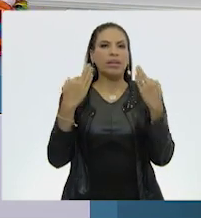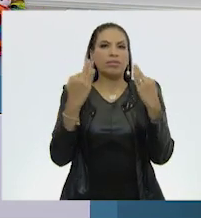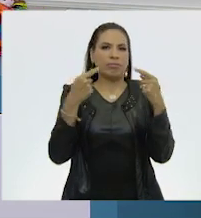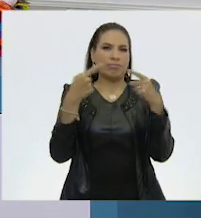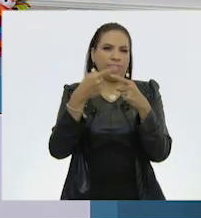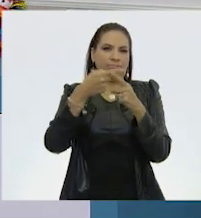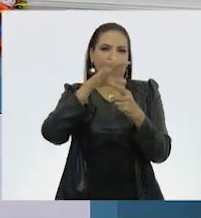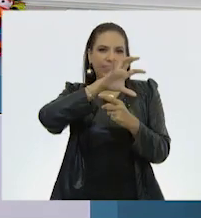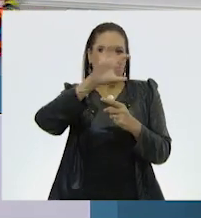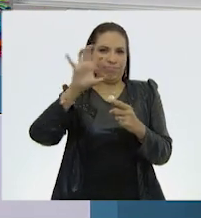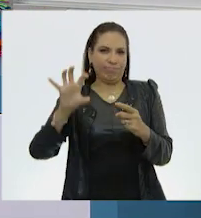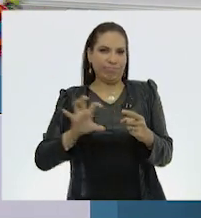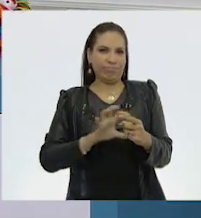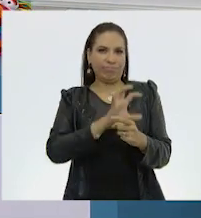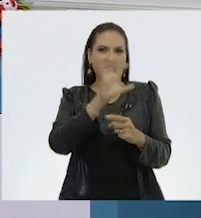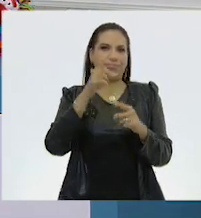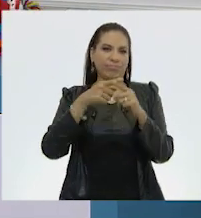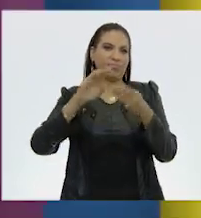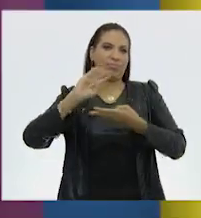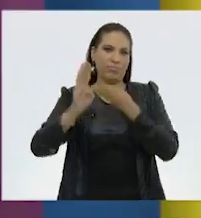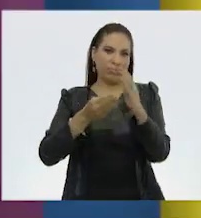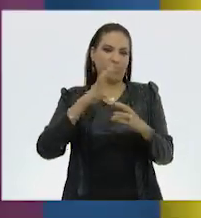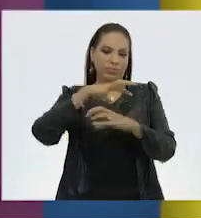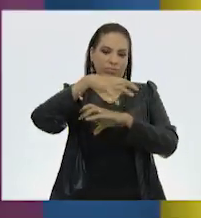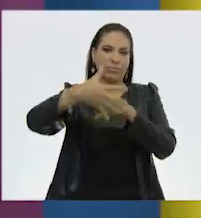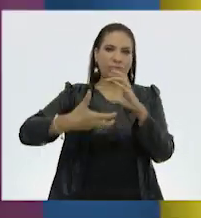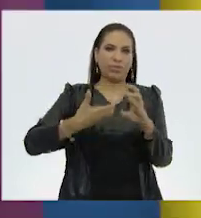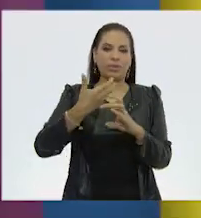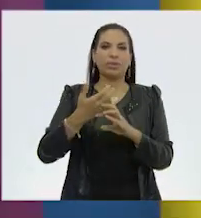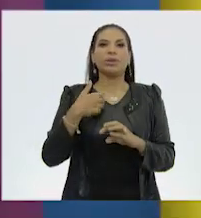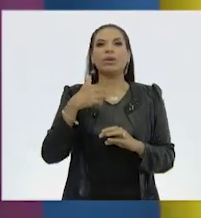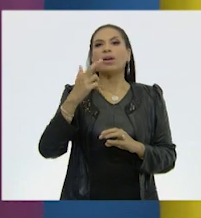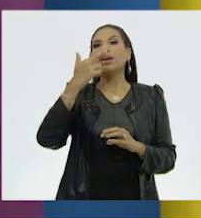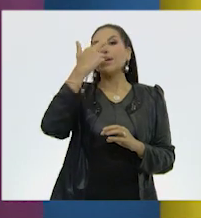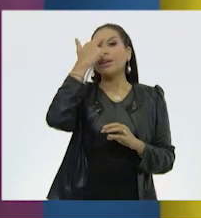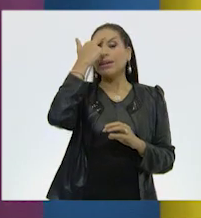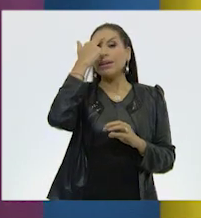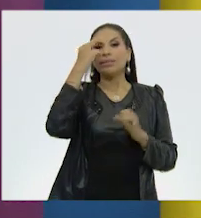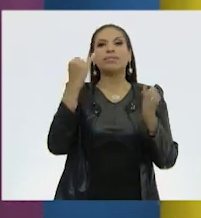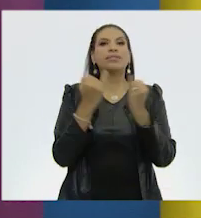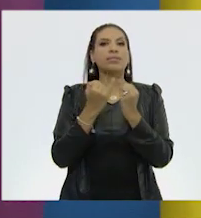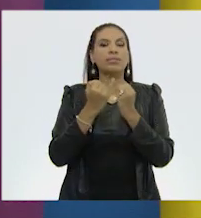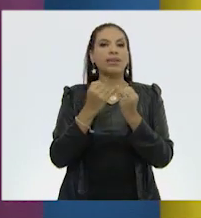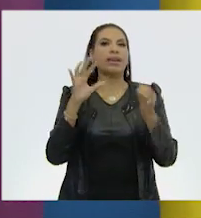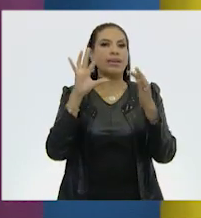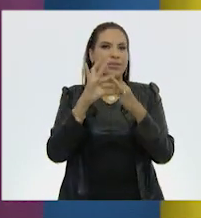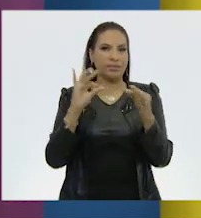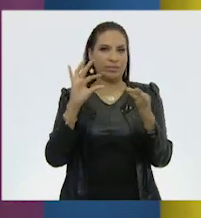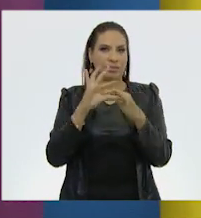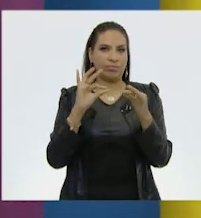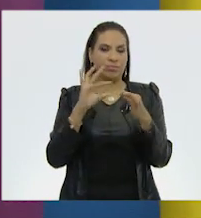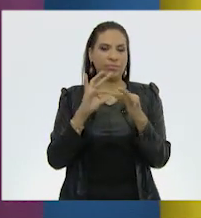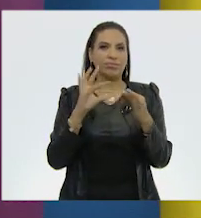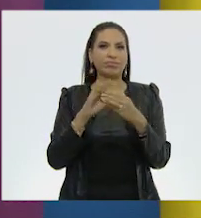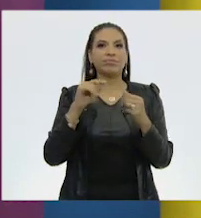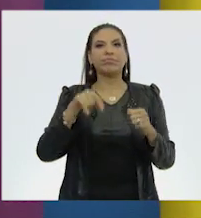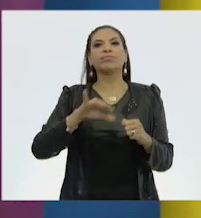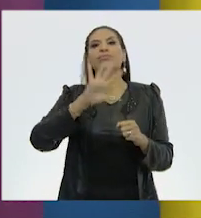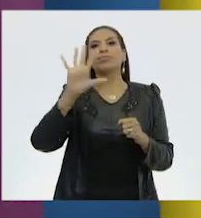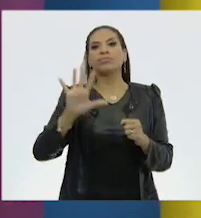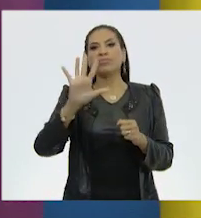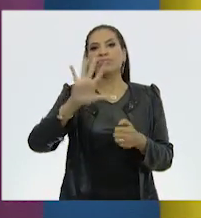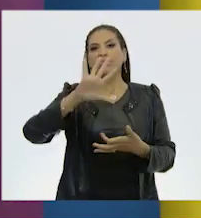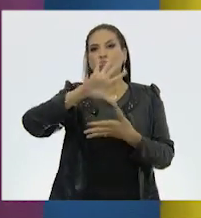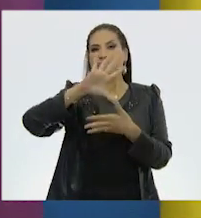existen en nuestro universo, en nuestro mundo, pues. Estoy recordando que también nos explicó que en el continente